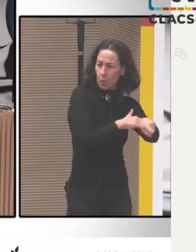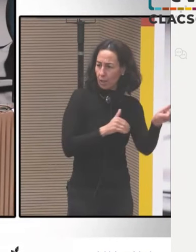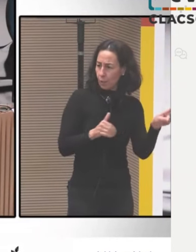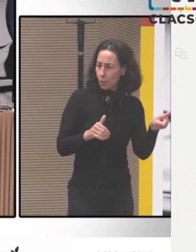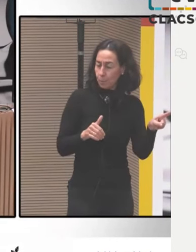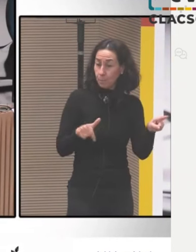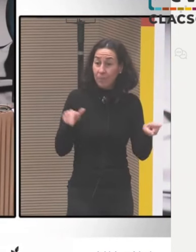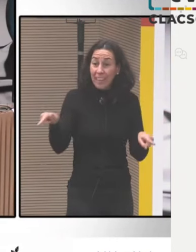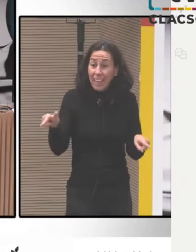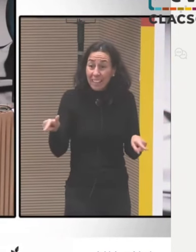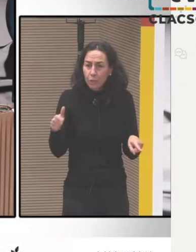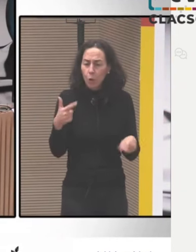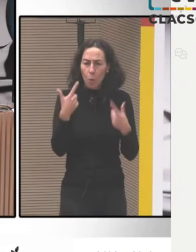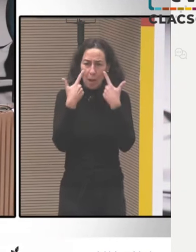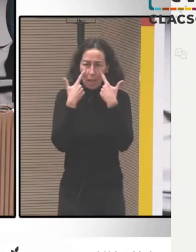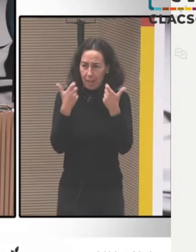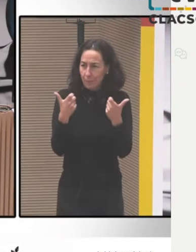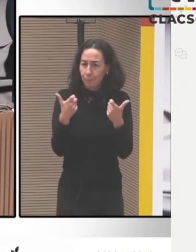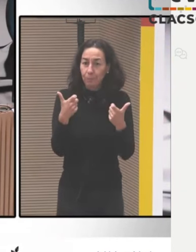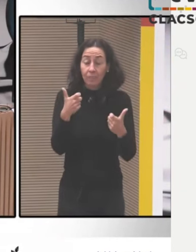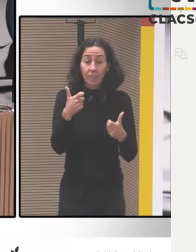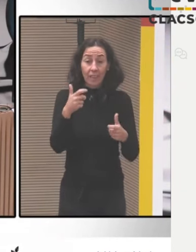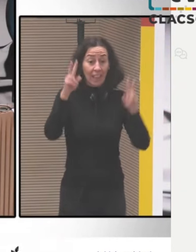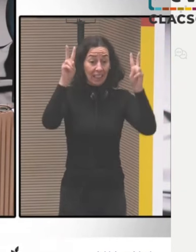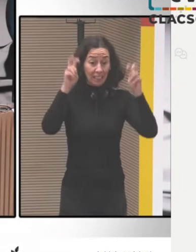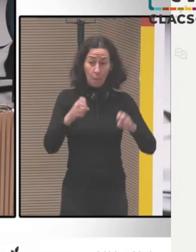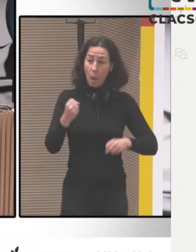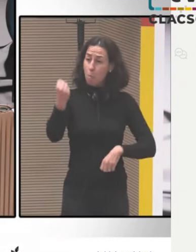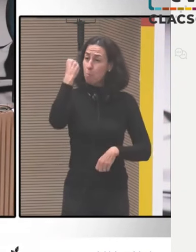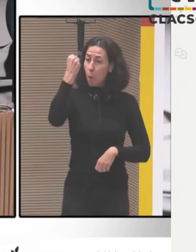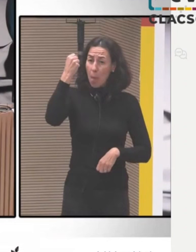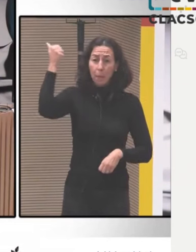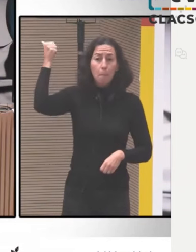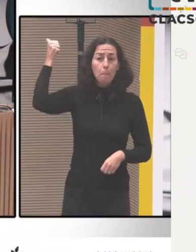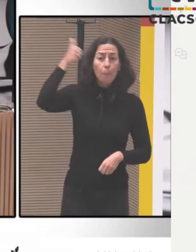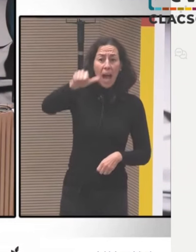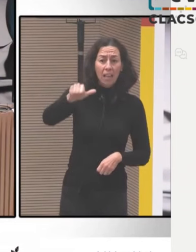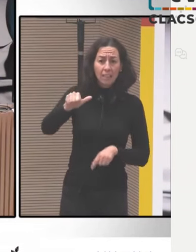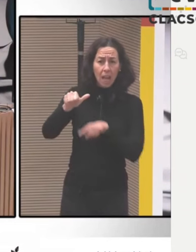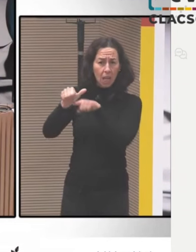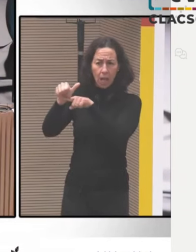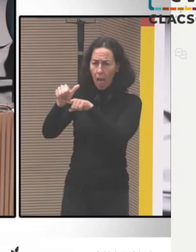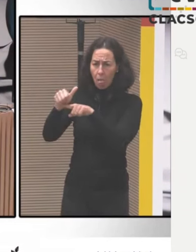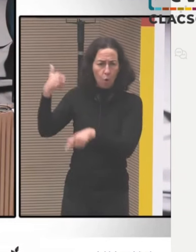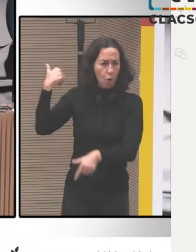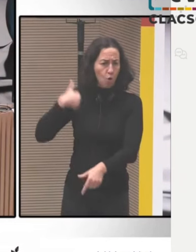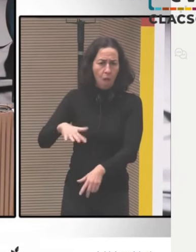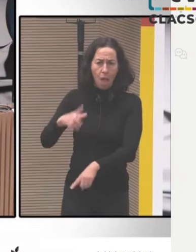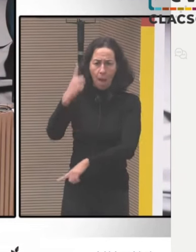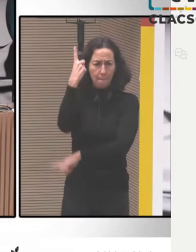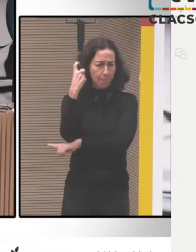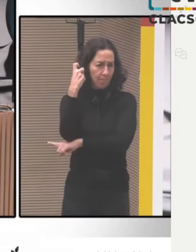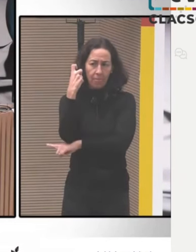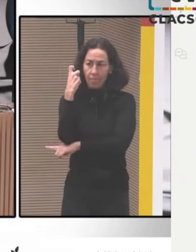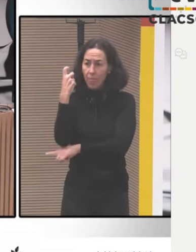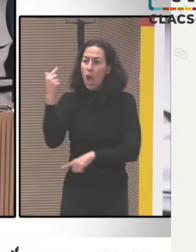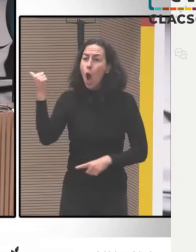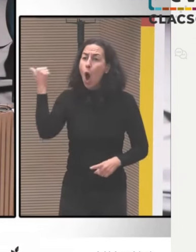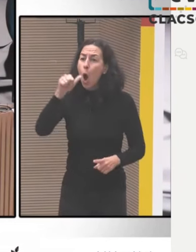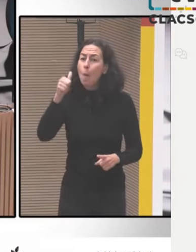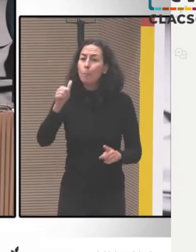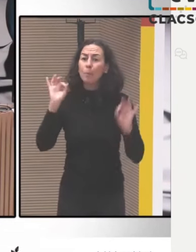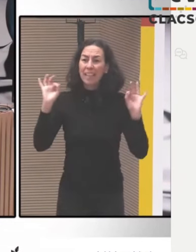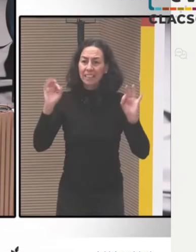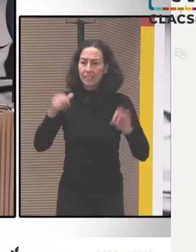traje dos ejemplos concretos para debatir estas cuestiones, por ejemplo, toda la discusión en